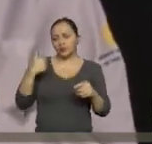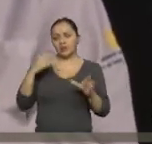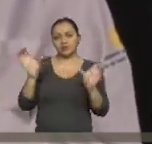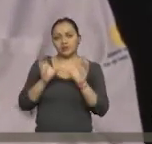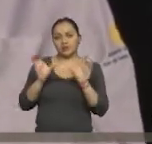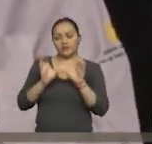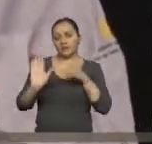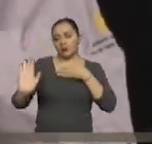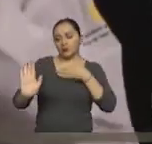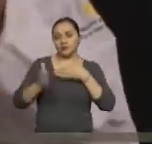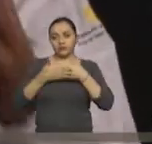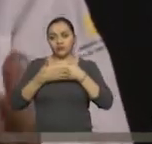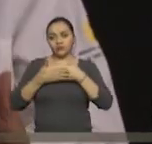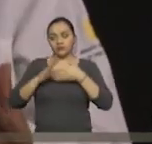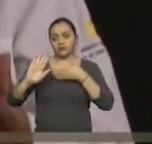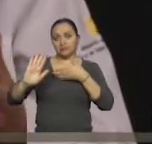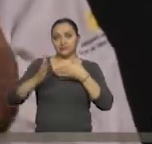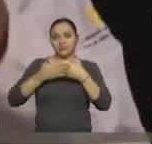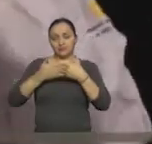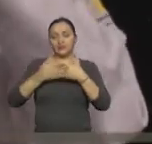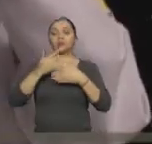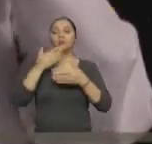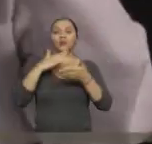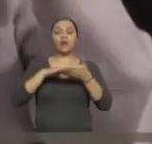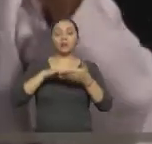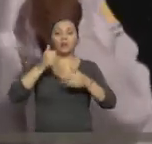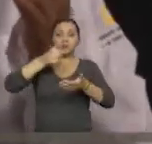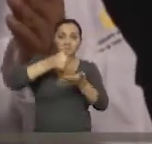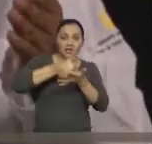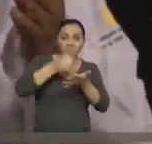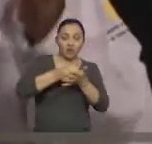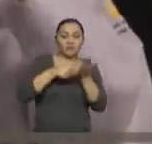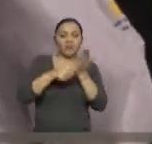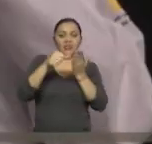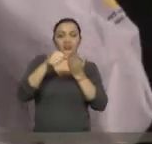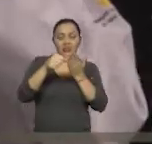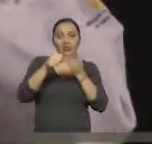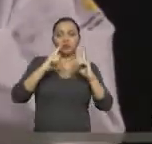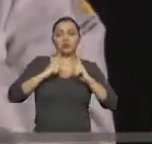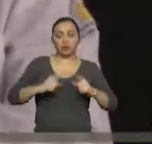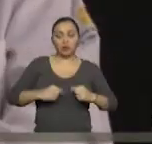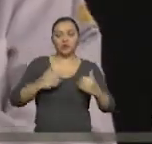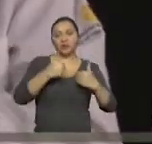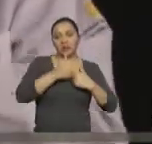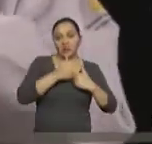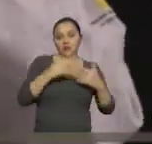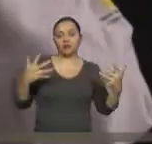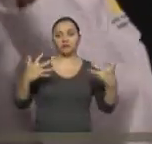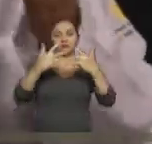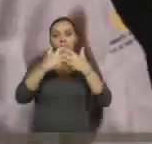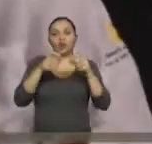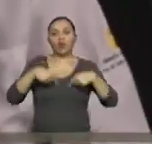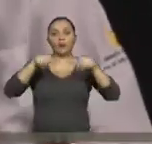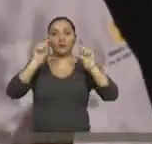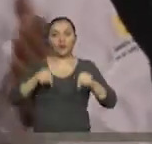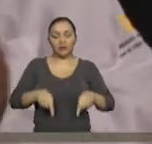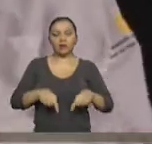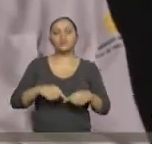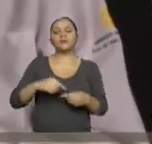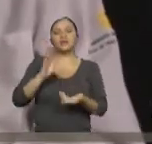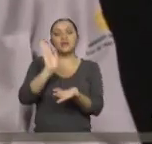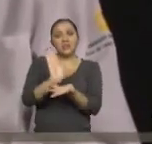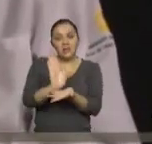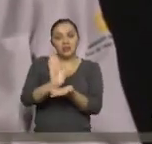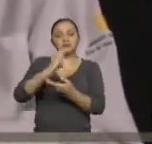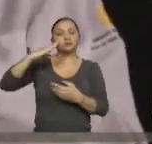anexos a la red complementaria. Esos son IES, Fuerzas Armadas, Policía Nacional